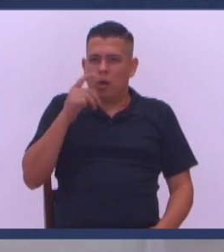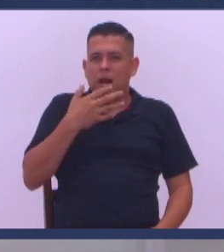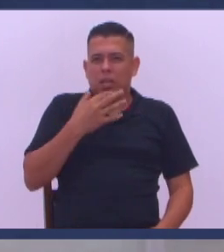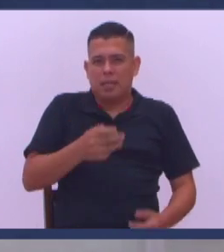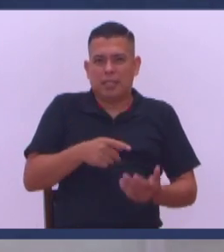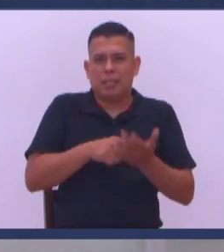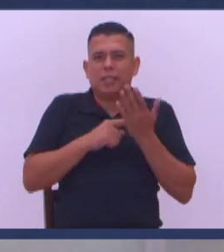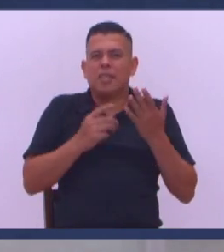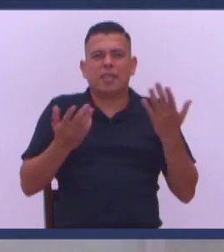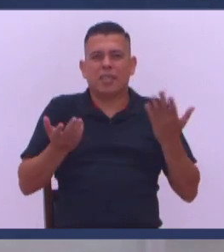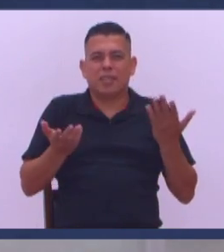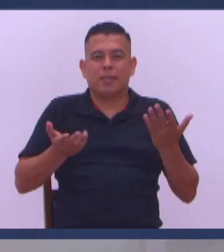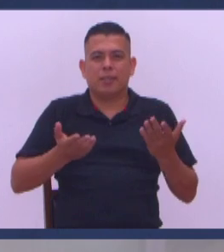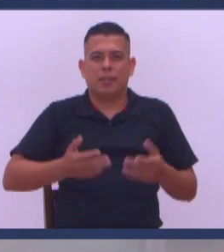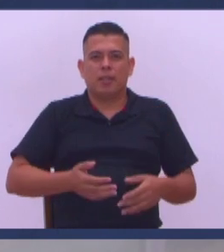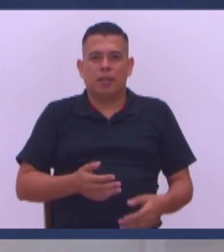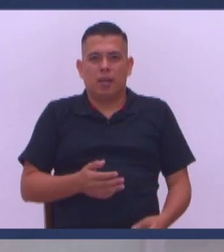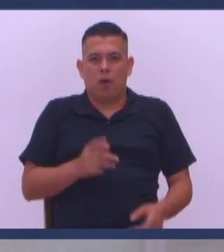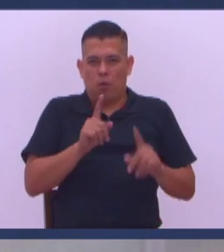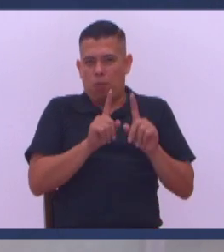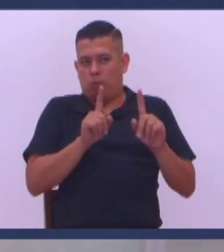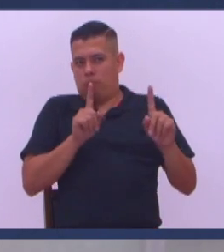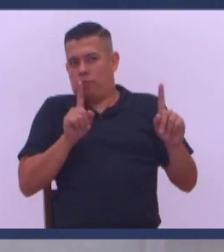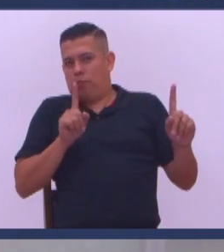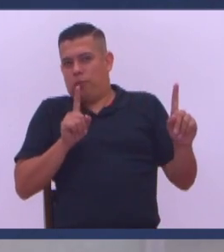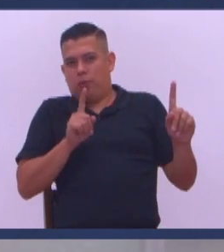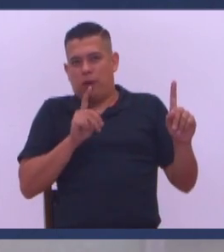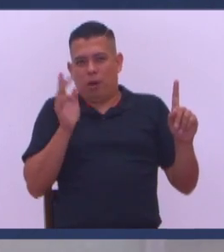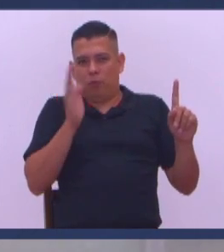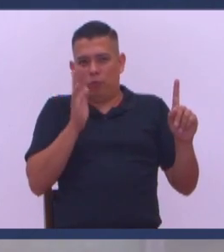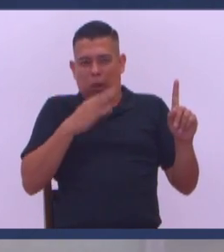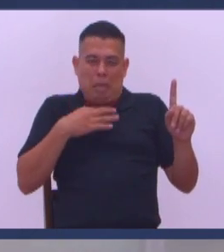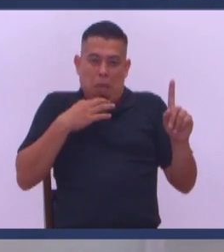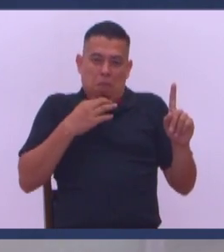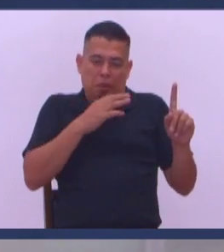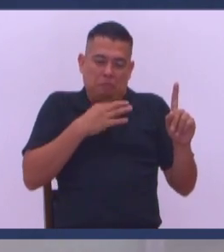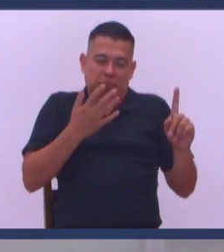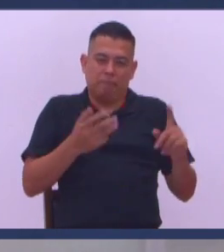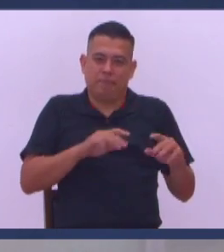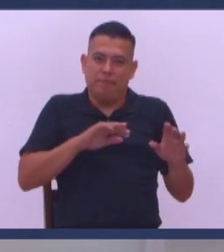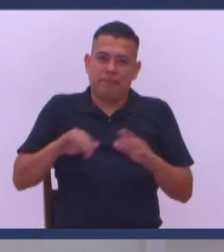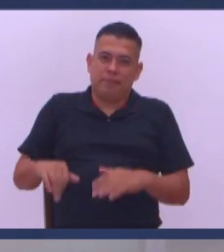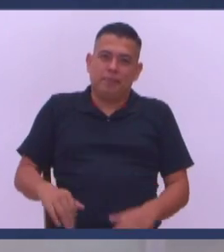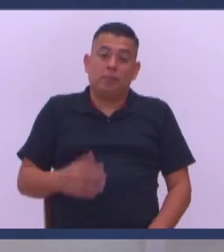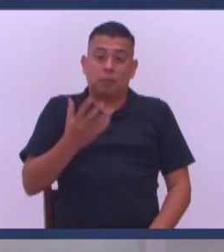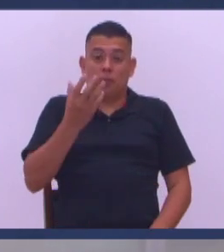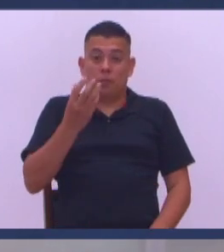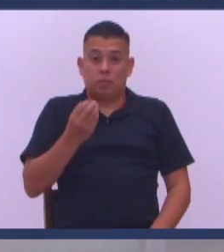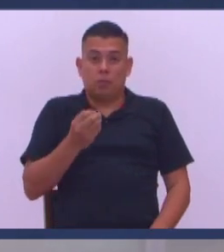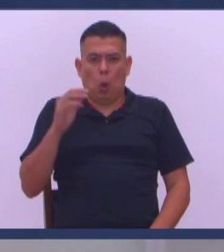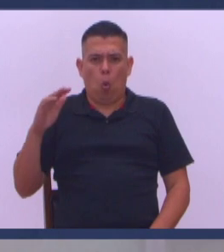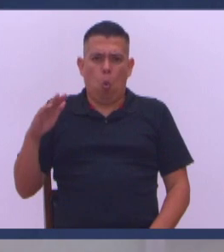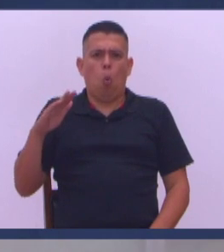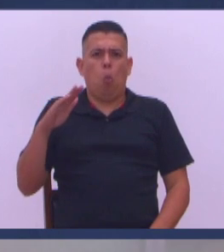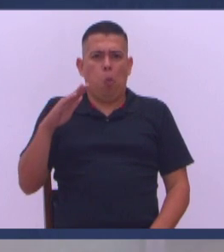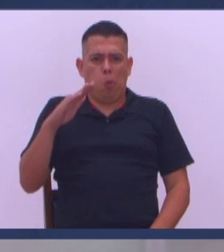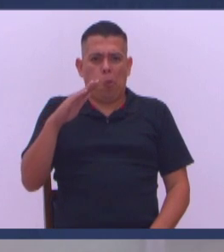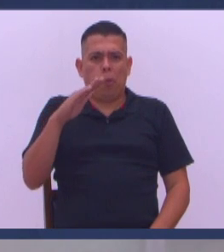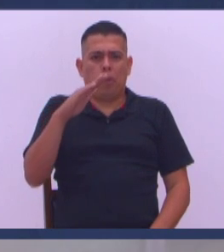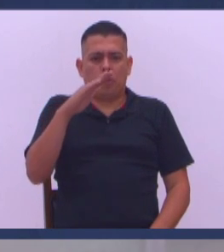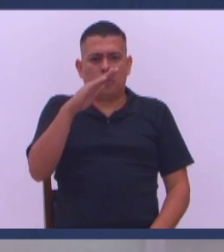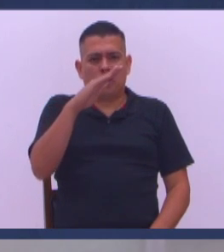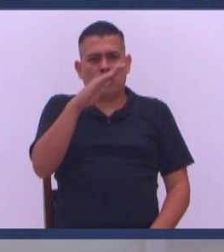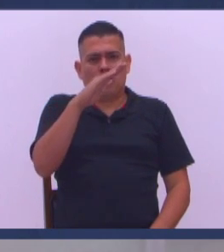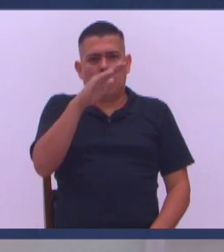Amén ¿Qué hace? Usted se aleja hermano Mire le voy a contar Un día me tocó Tomar un vuelo De